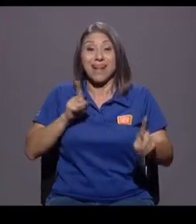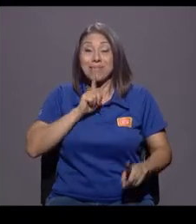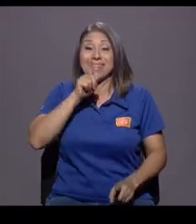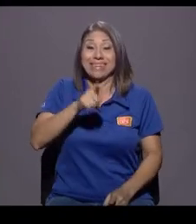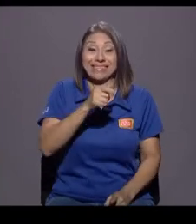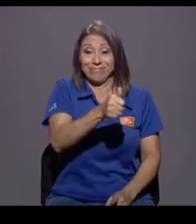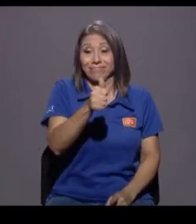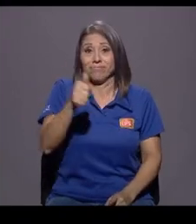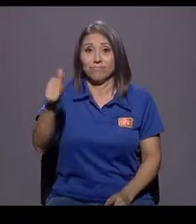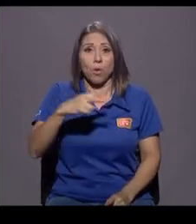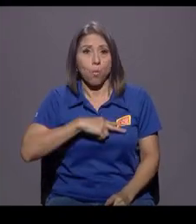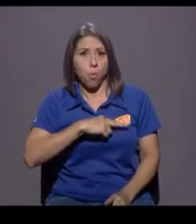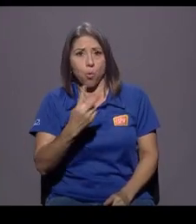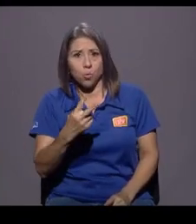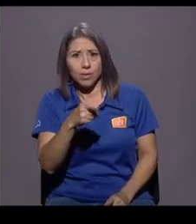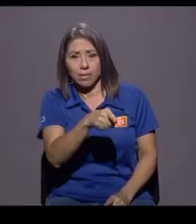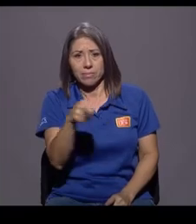personas.